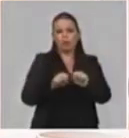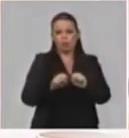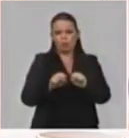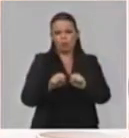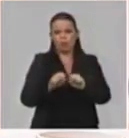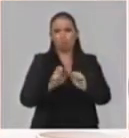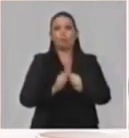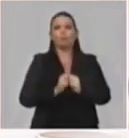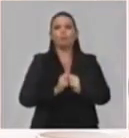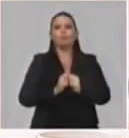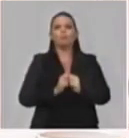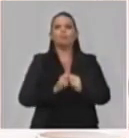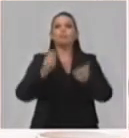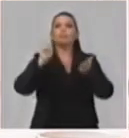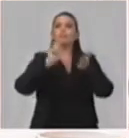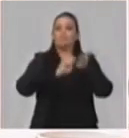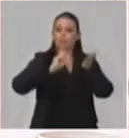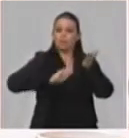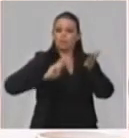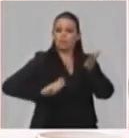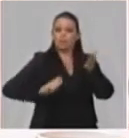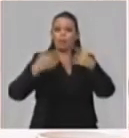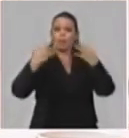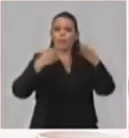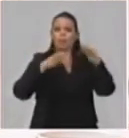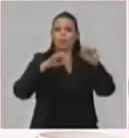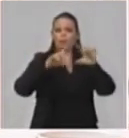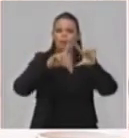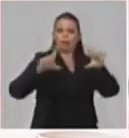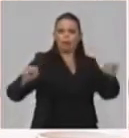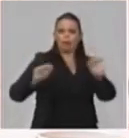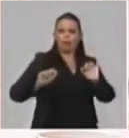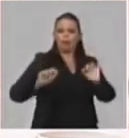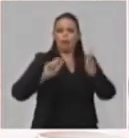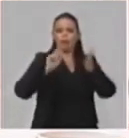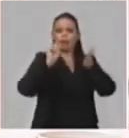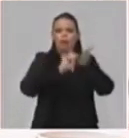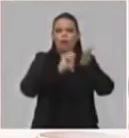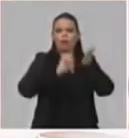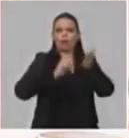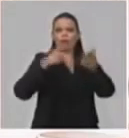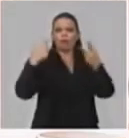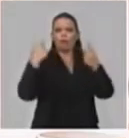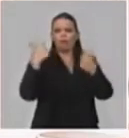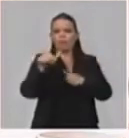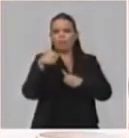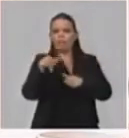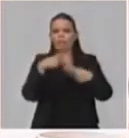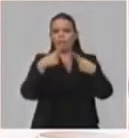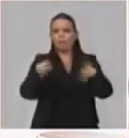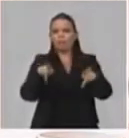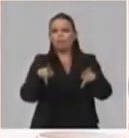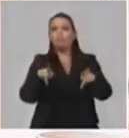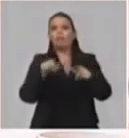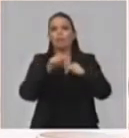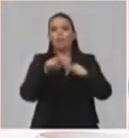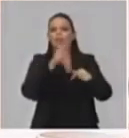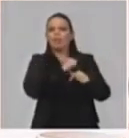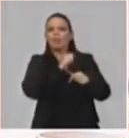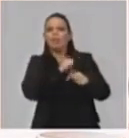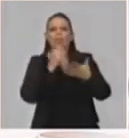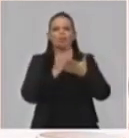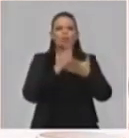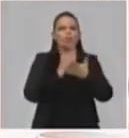las 10 opciones, hará el otorgamiento y además los padres y los estudiantes tendrán el derecho de reclamar si no están de acuerdo con el número en el